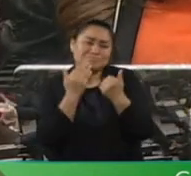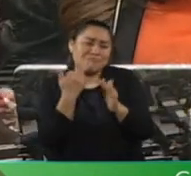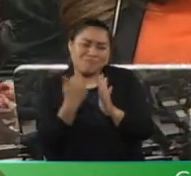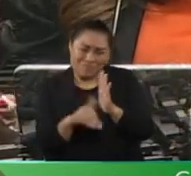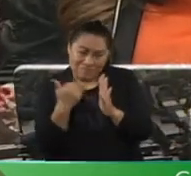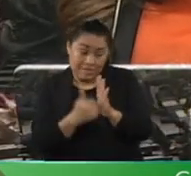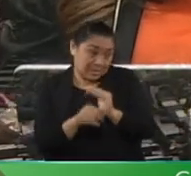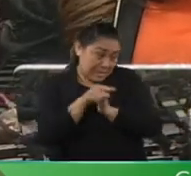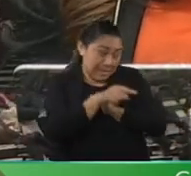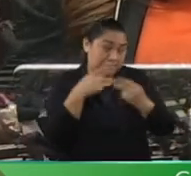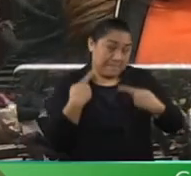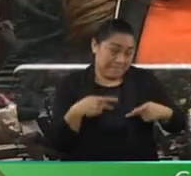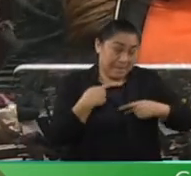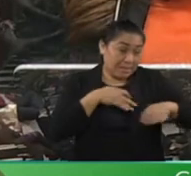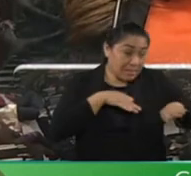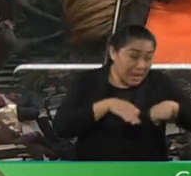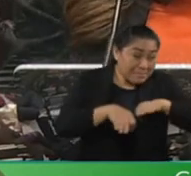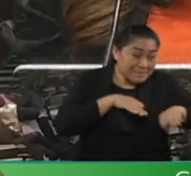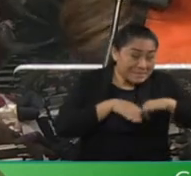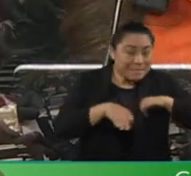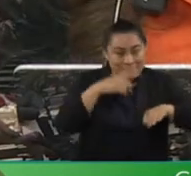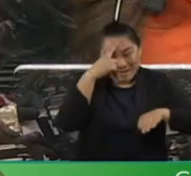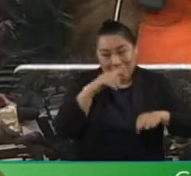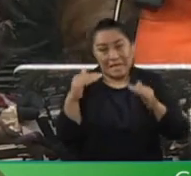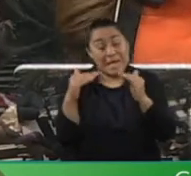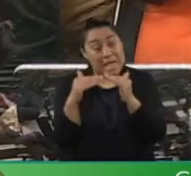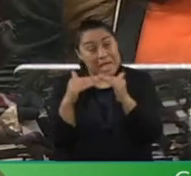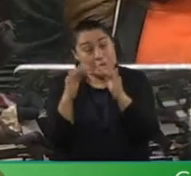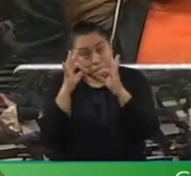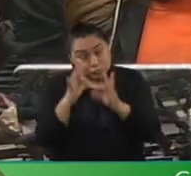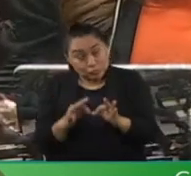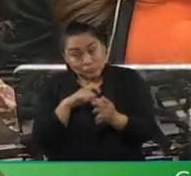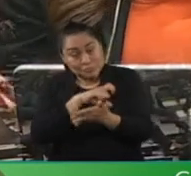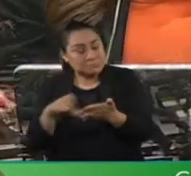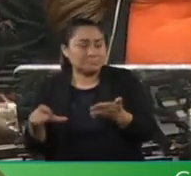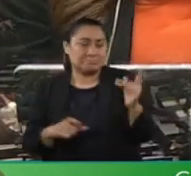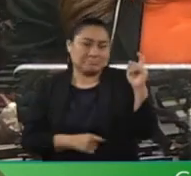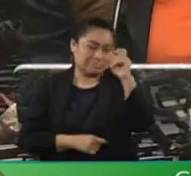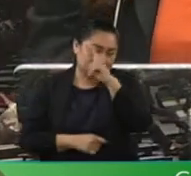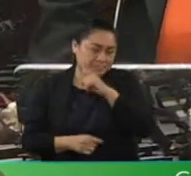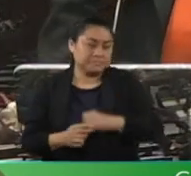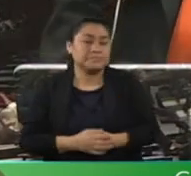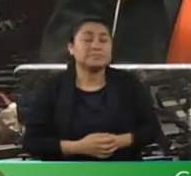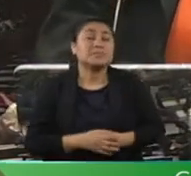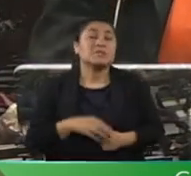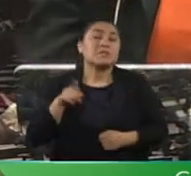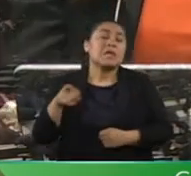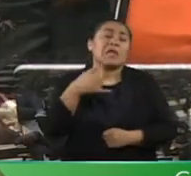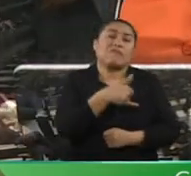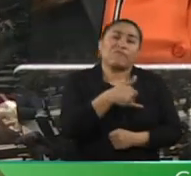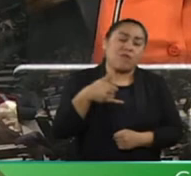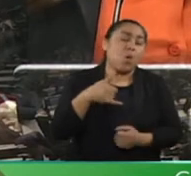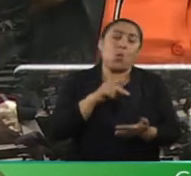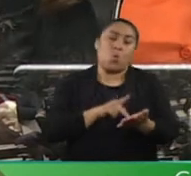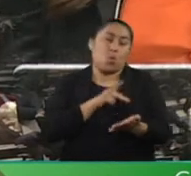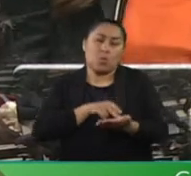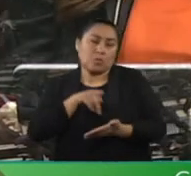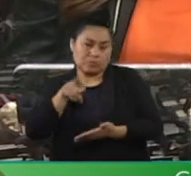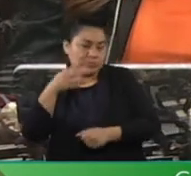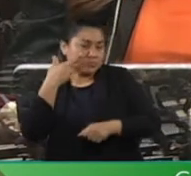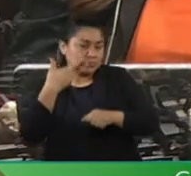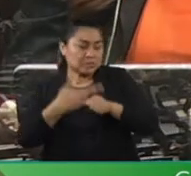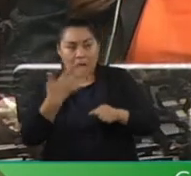el trabajador al final del periodo realmente pueda acceder a la propiedad. El hecho de que el Infonavit retomara el rol de constructor